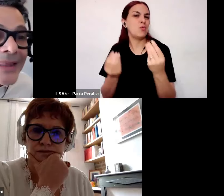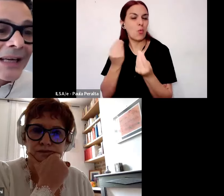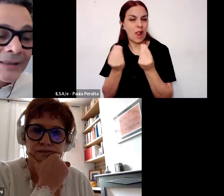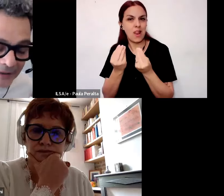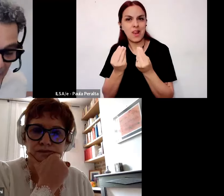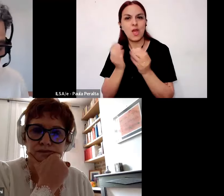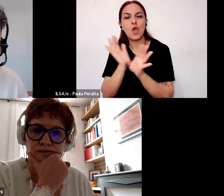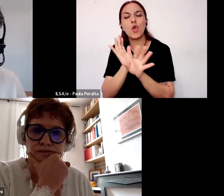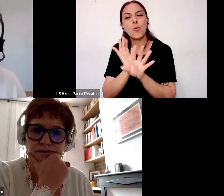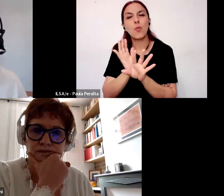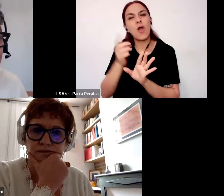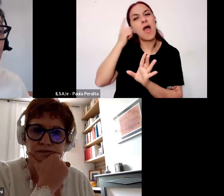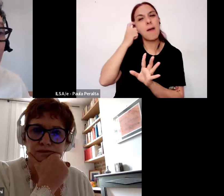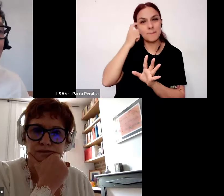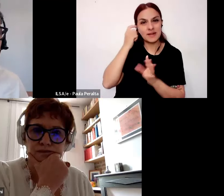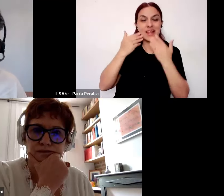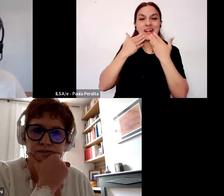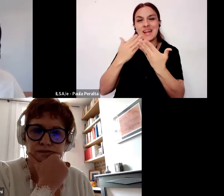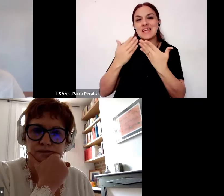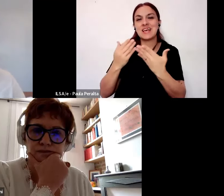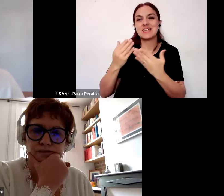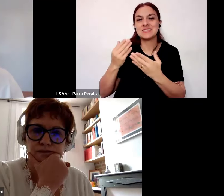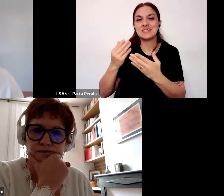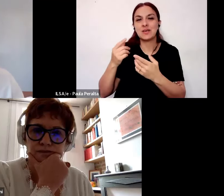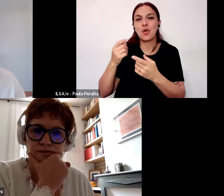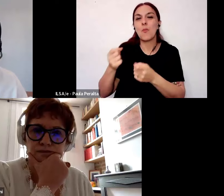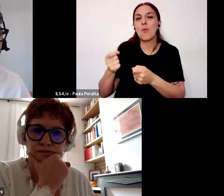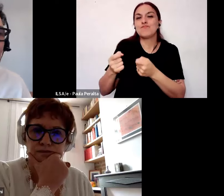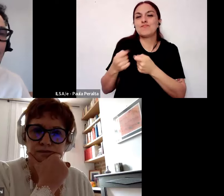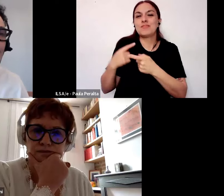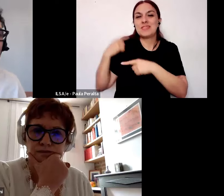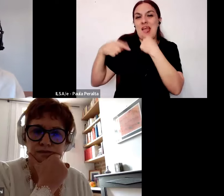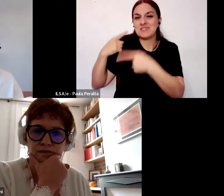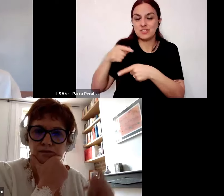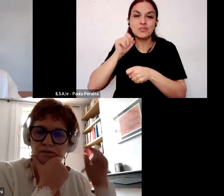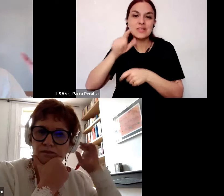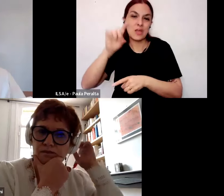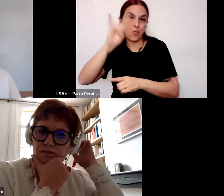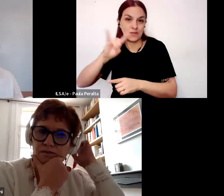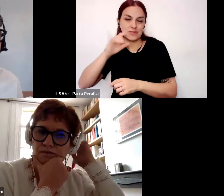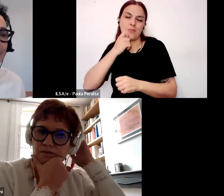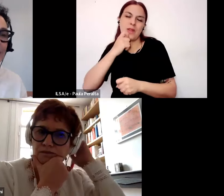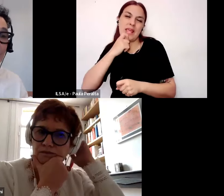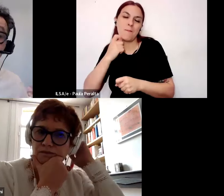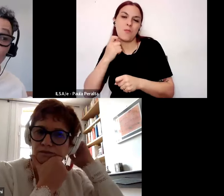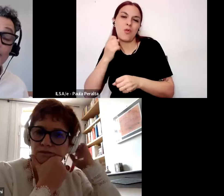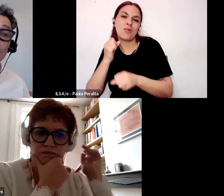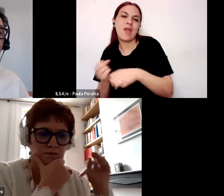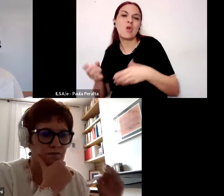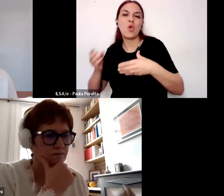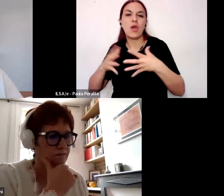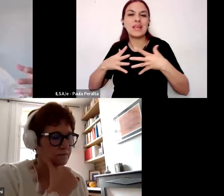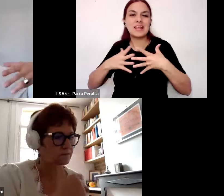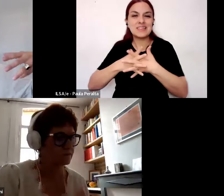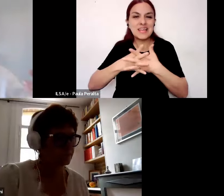alimentarse de algunas tradiciones de la universidad como tienen que ver con las funciones integrales de producción